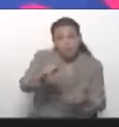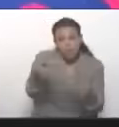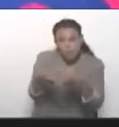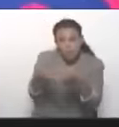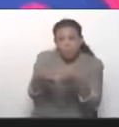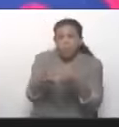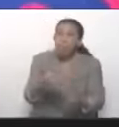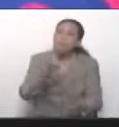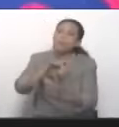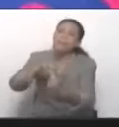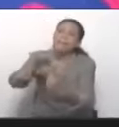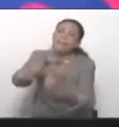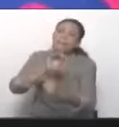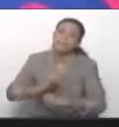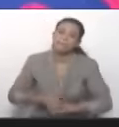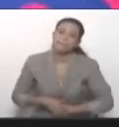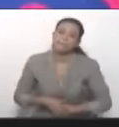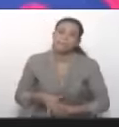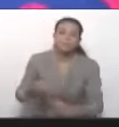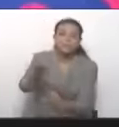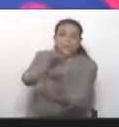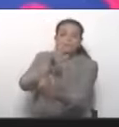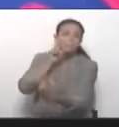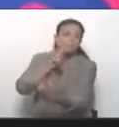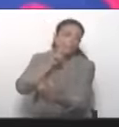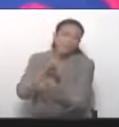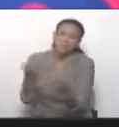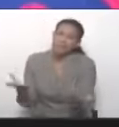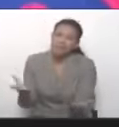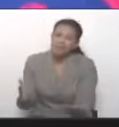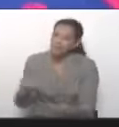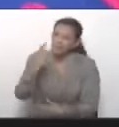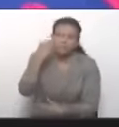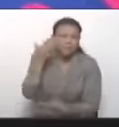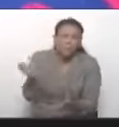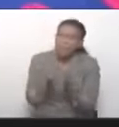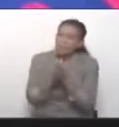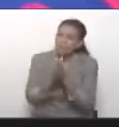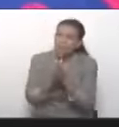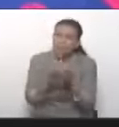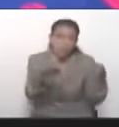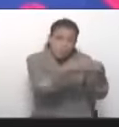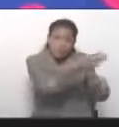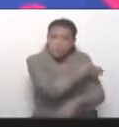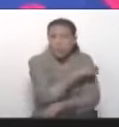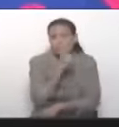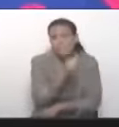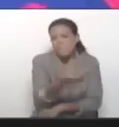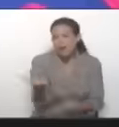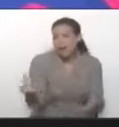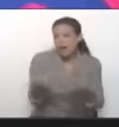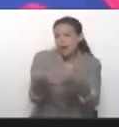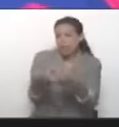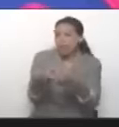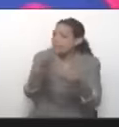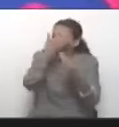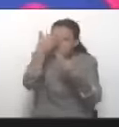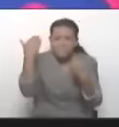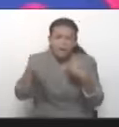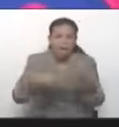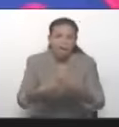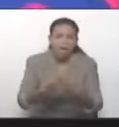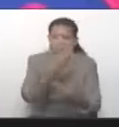Los están engañando. Les están mintiendo. No se dejen engañar. Y les digo. Ya basta.